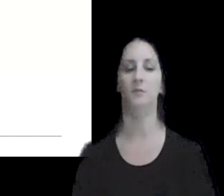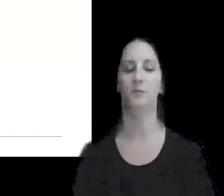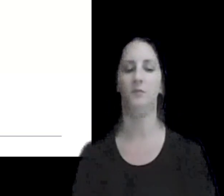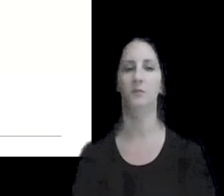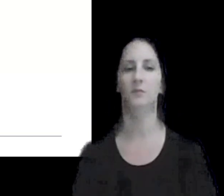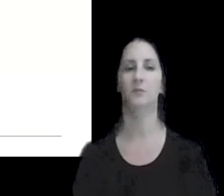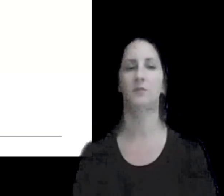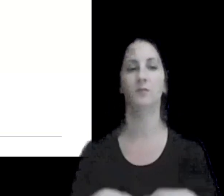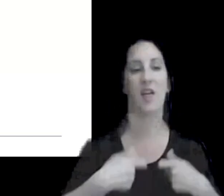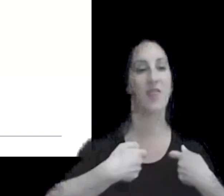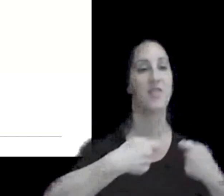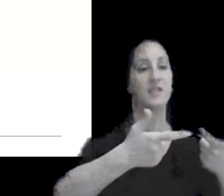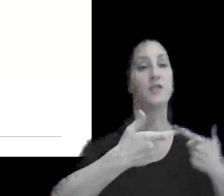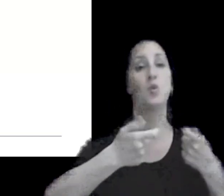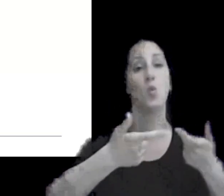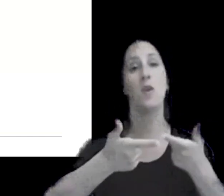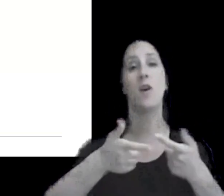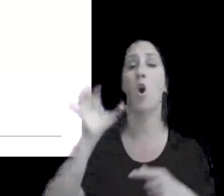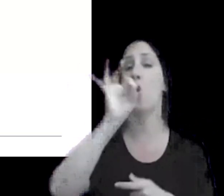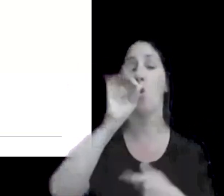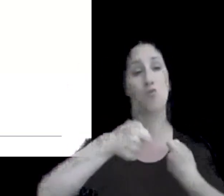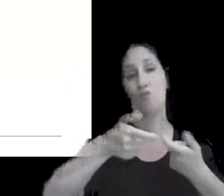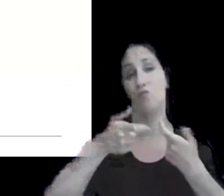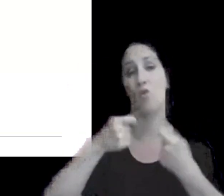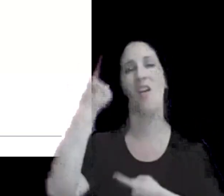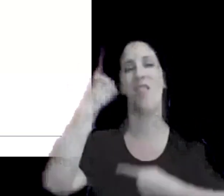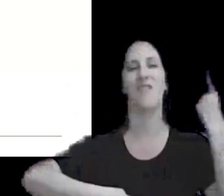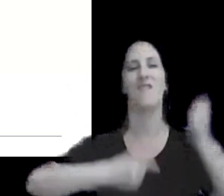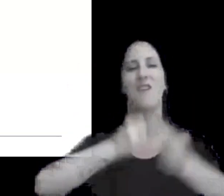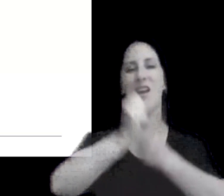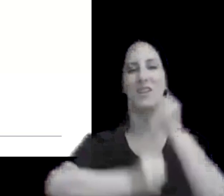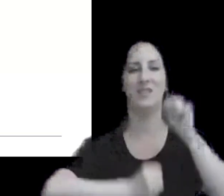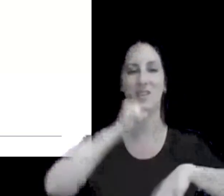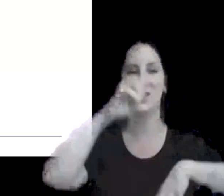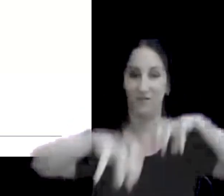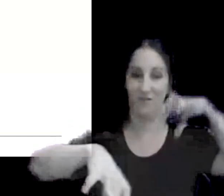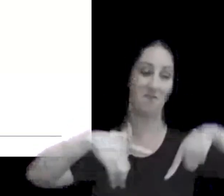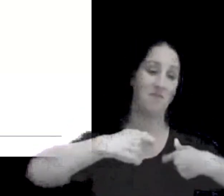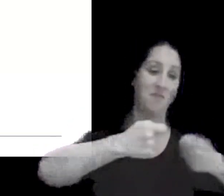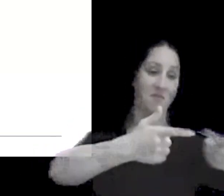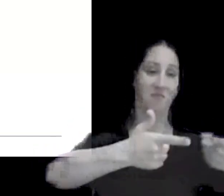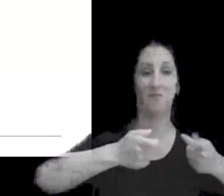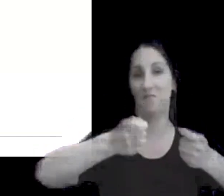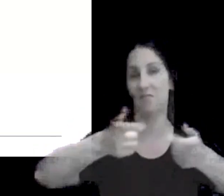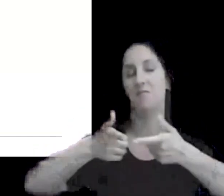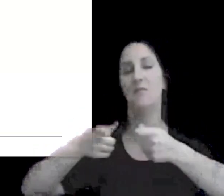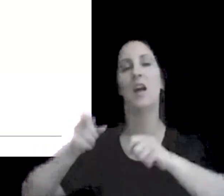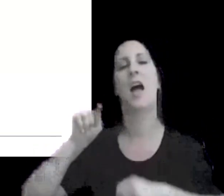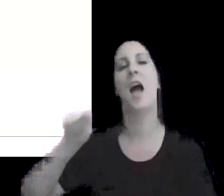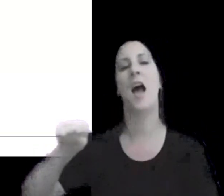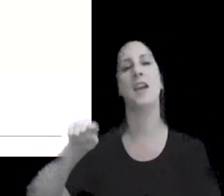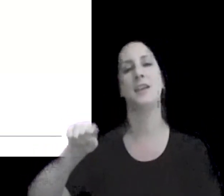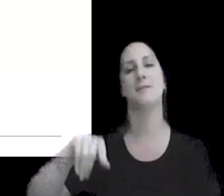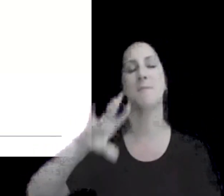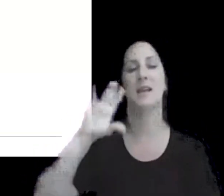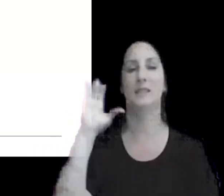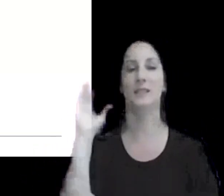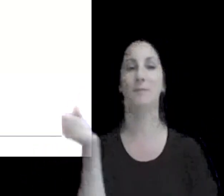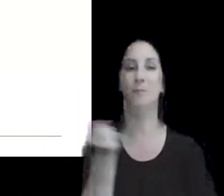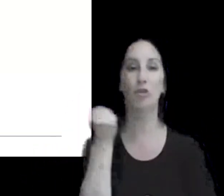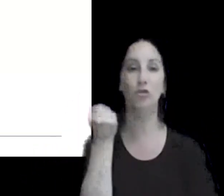distribuidas o no en distintas entidades y ahí es donde entra en relevancia tener